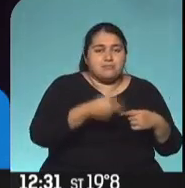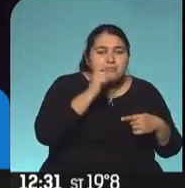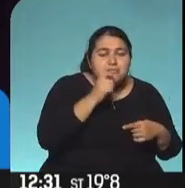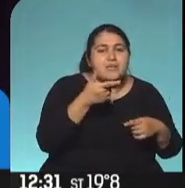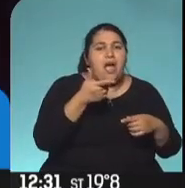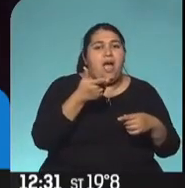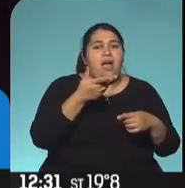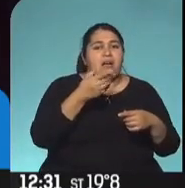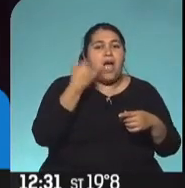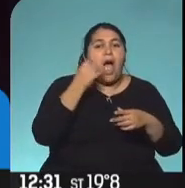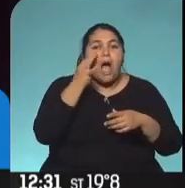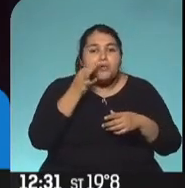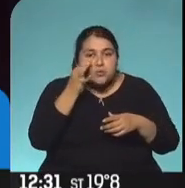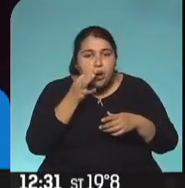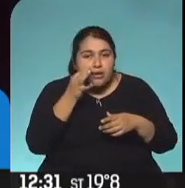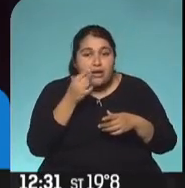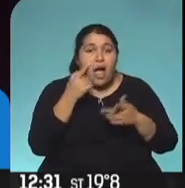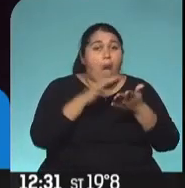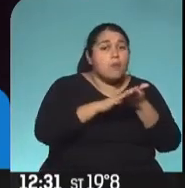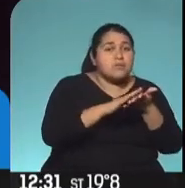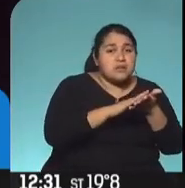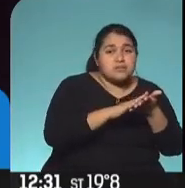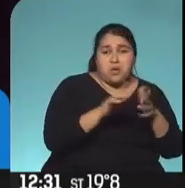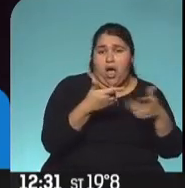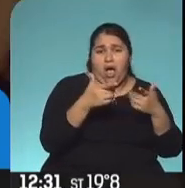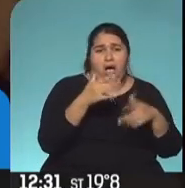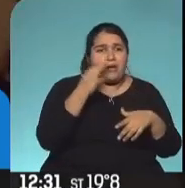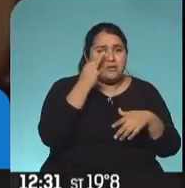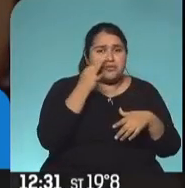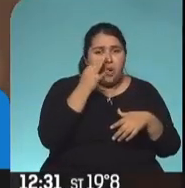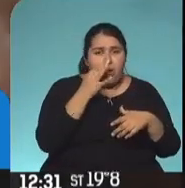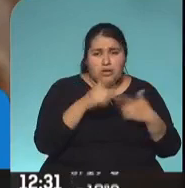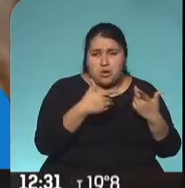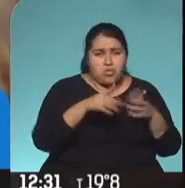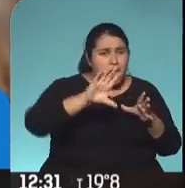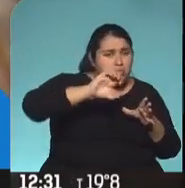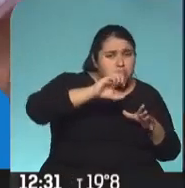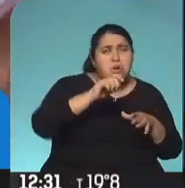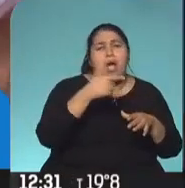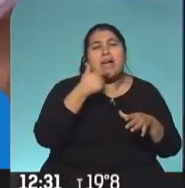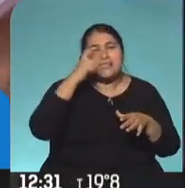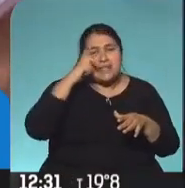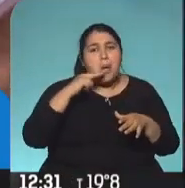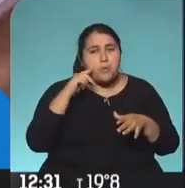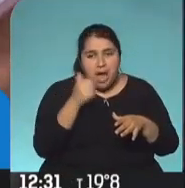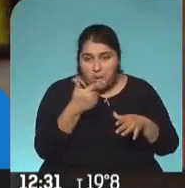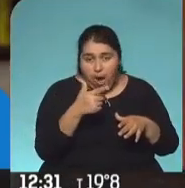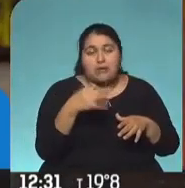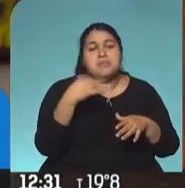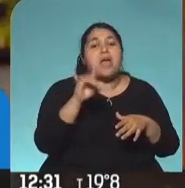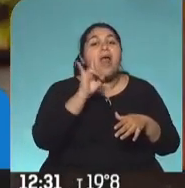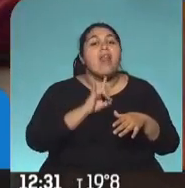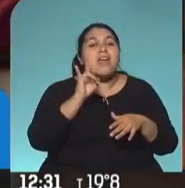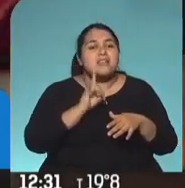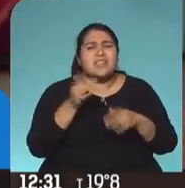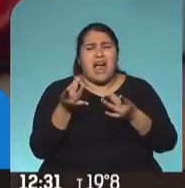Cambié la ingesta de azúcar porque la canasta básica alimentaria no tiene ni edulcorante ni stevia. Tuve que volver a tomar leche entera